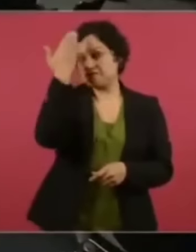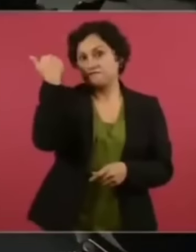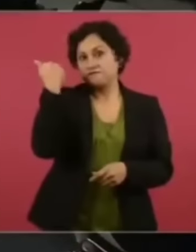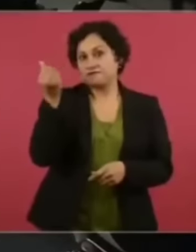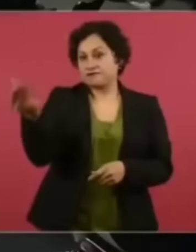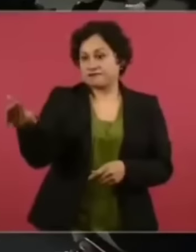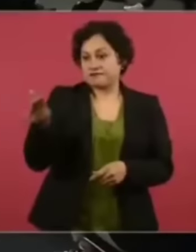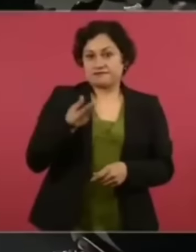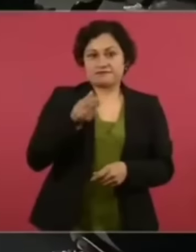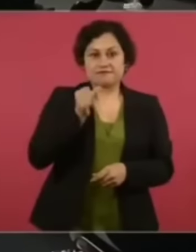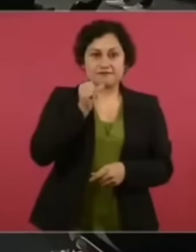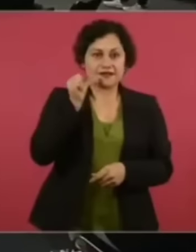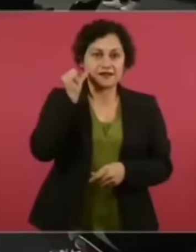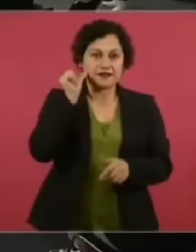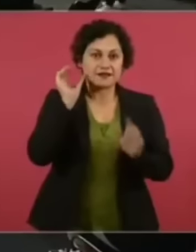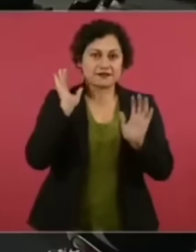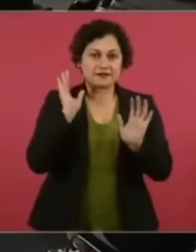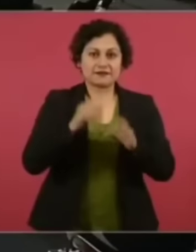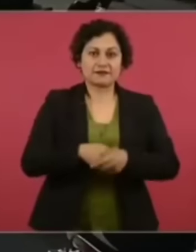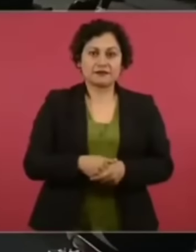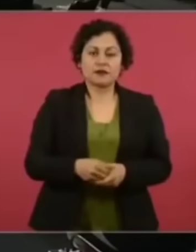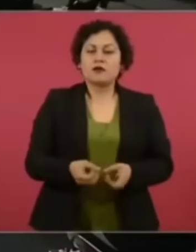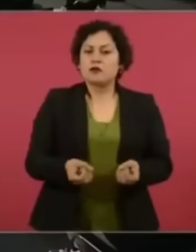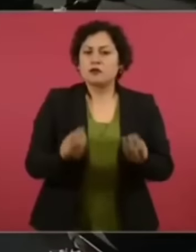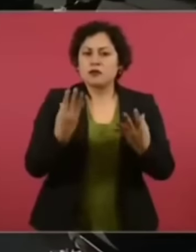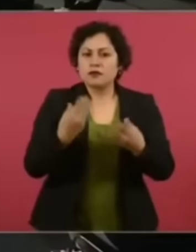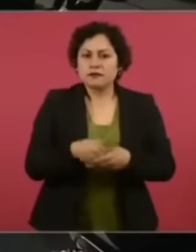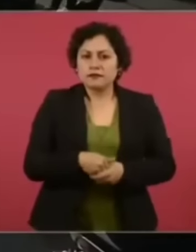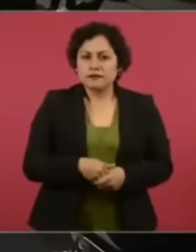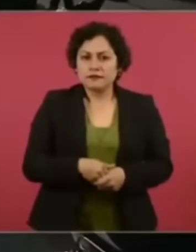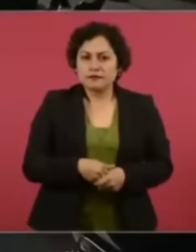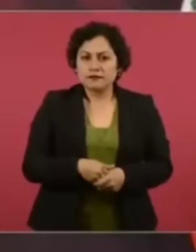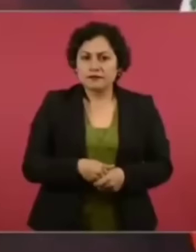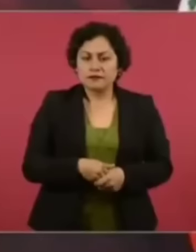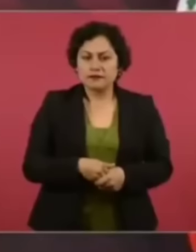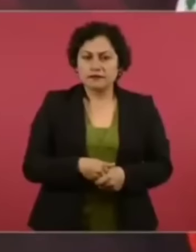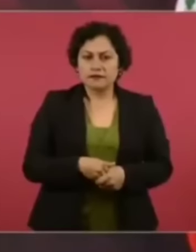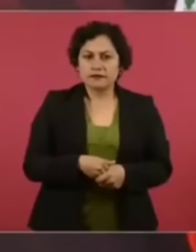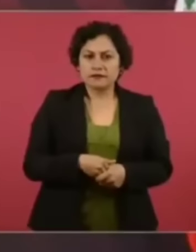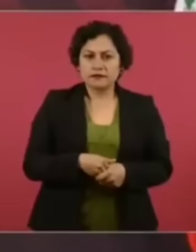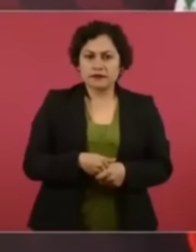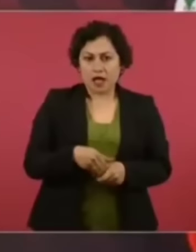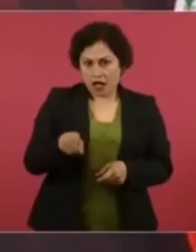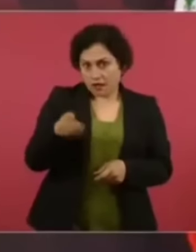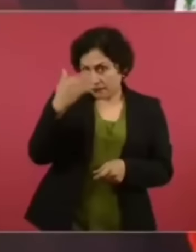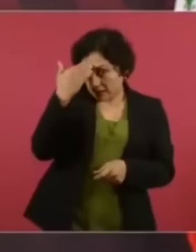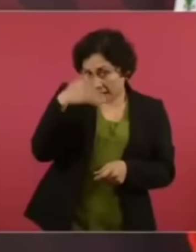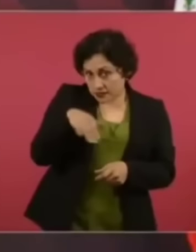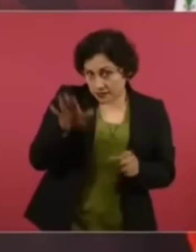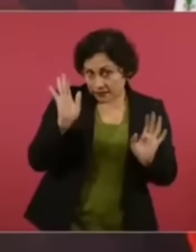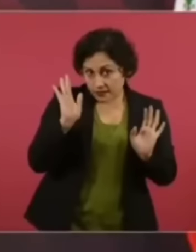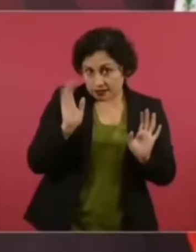trajeron ayer. ¿Cuánto? Doscientos noventa y ocho. Ah, ya lo sabes tú.